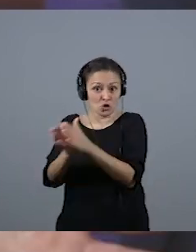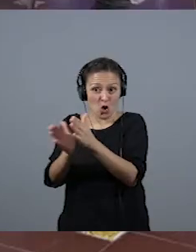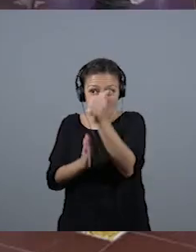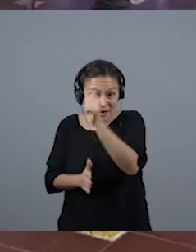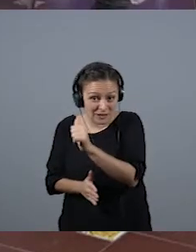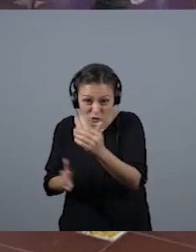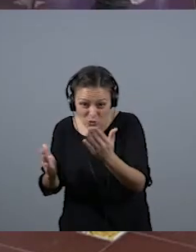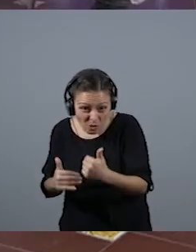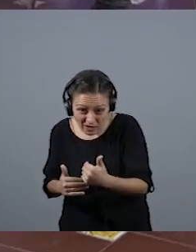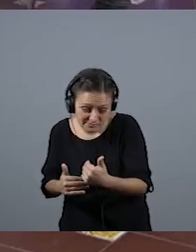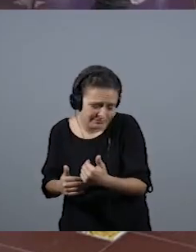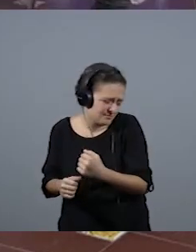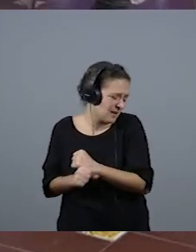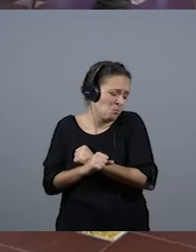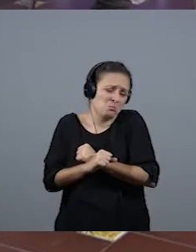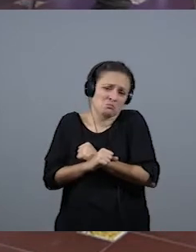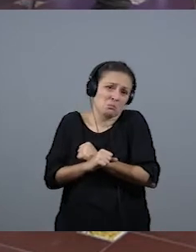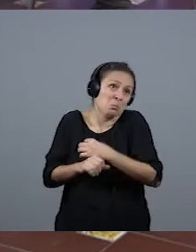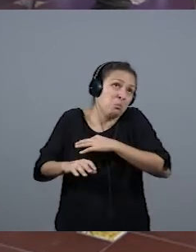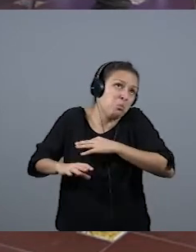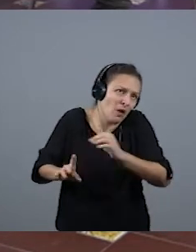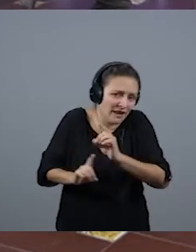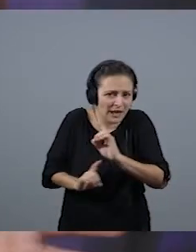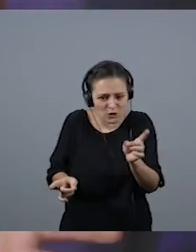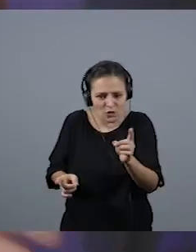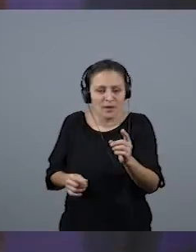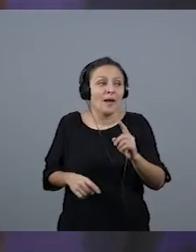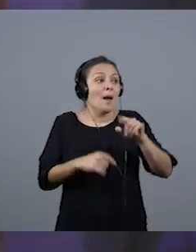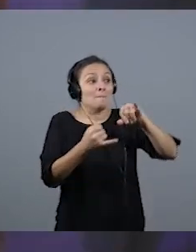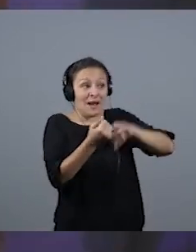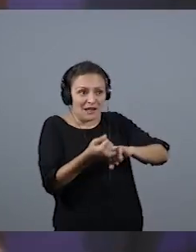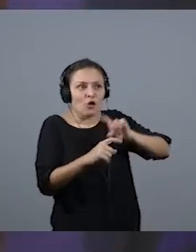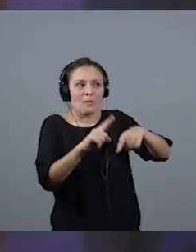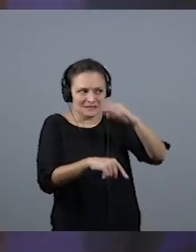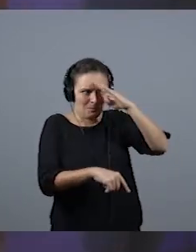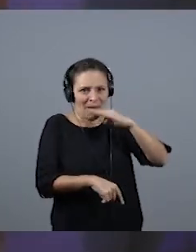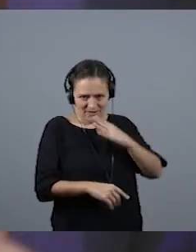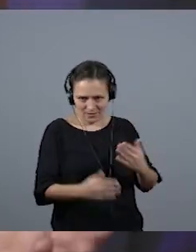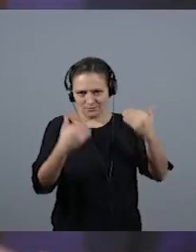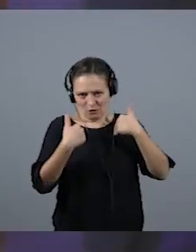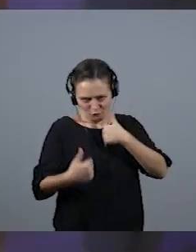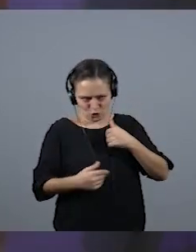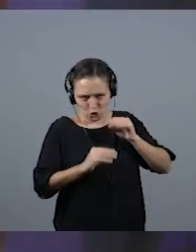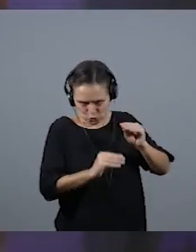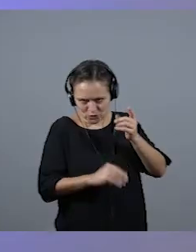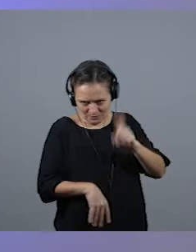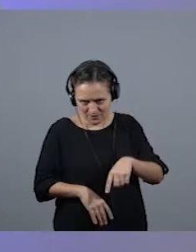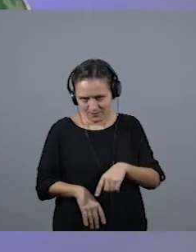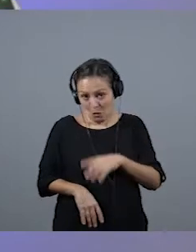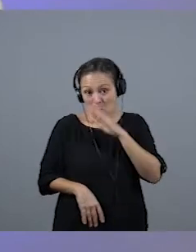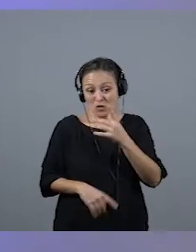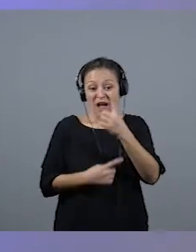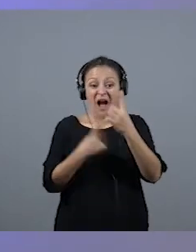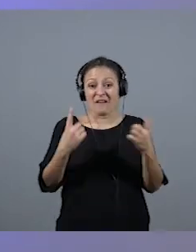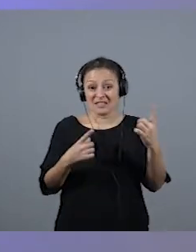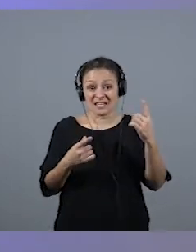posiblemente, a lo mejor Chicha no hubiese sido directora. Marido y un padre que también lo hacía, porque había veces que mi marido y yo nos